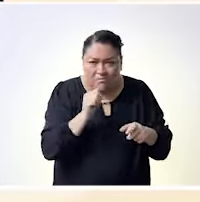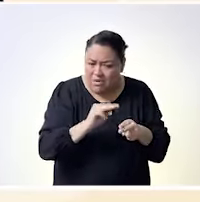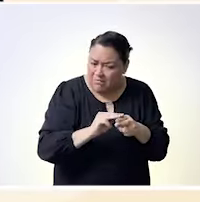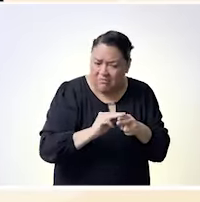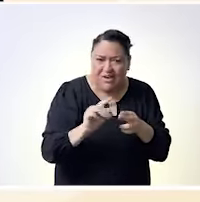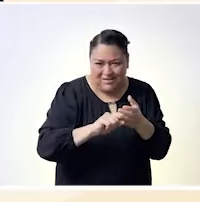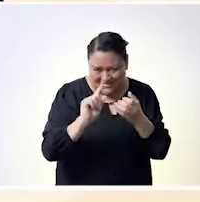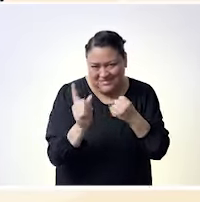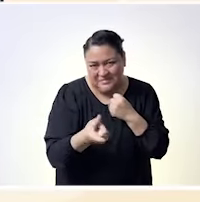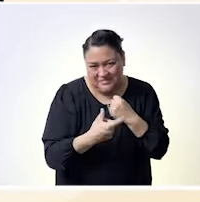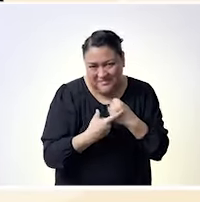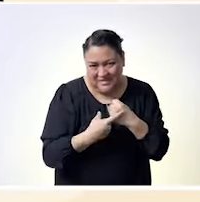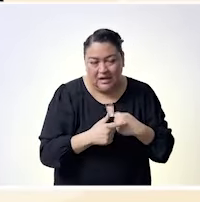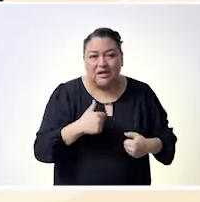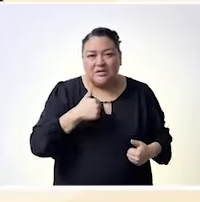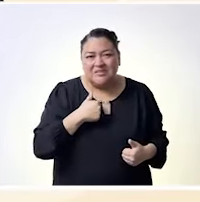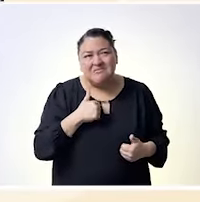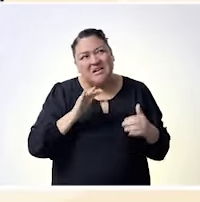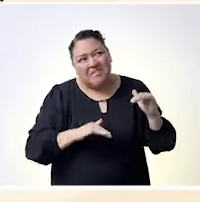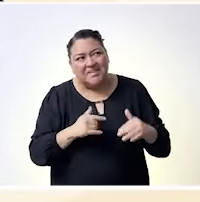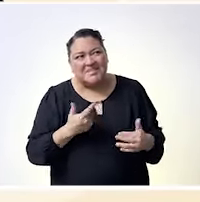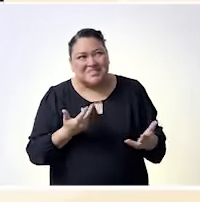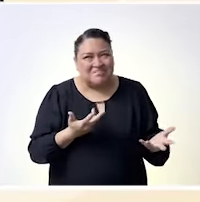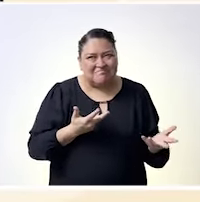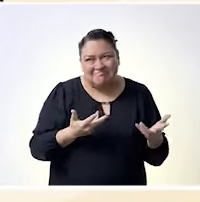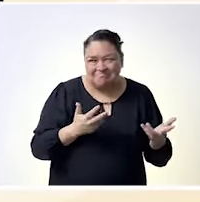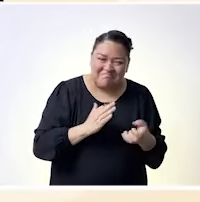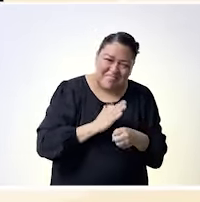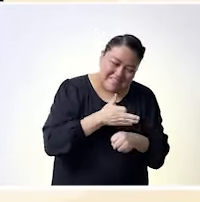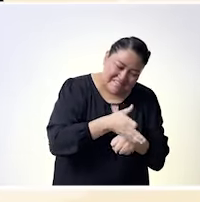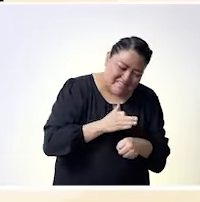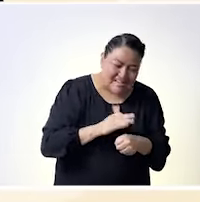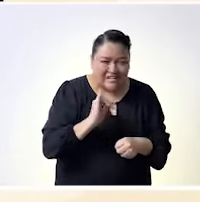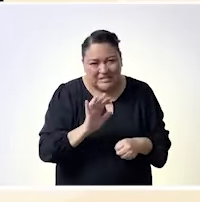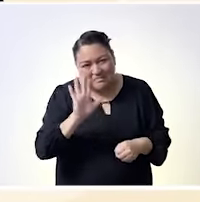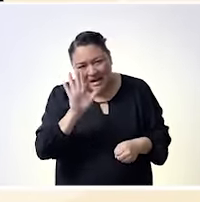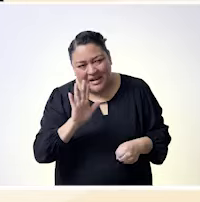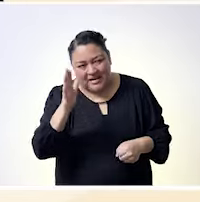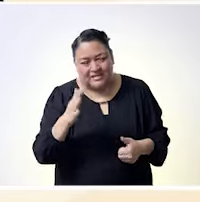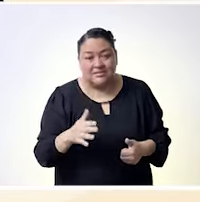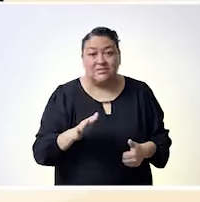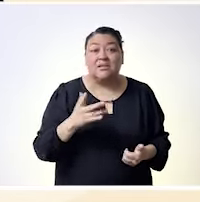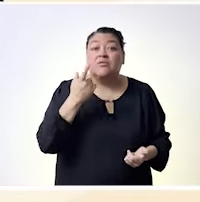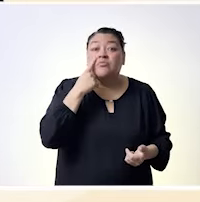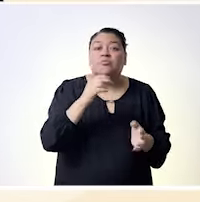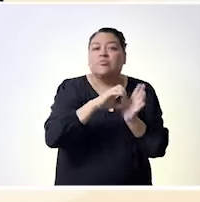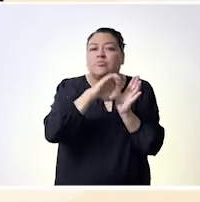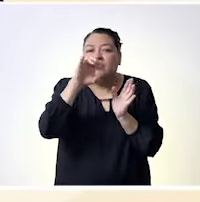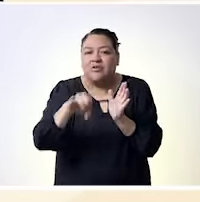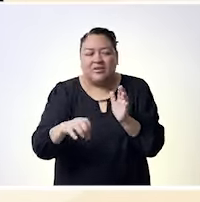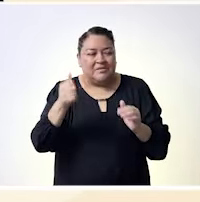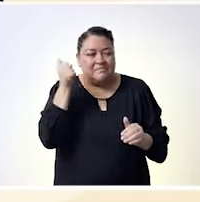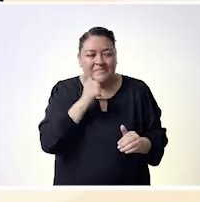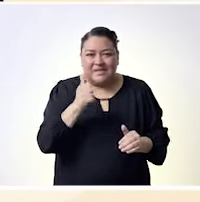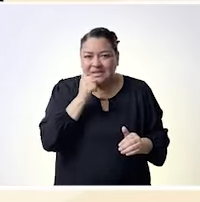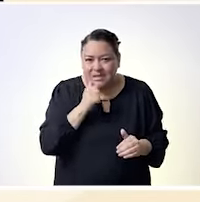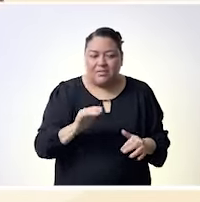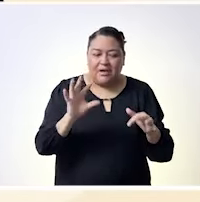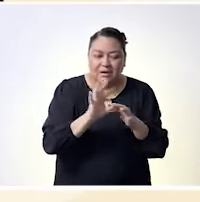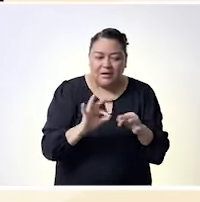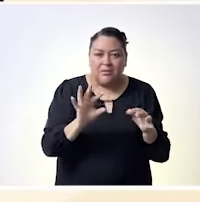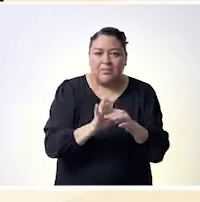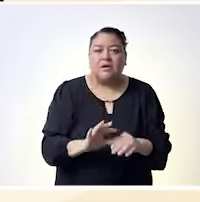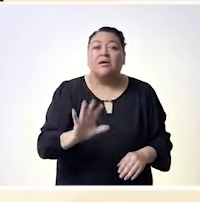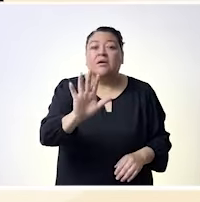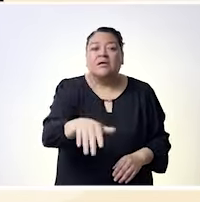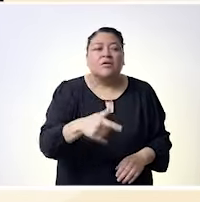libre etcétera de repente todos estos pensamientos que son bien abrumadores que me hacen pensar recién en qué estamos haciendo